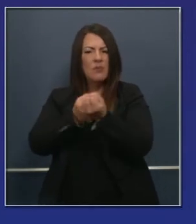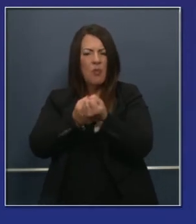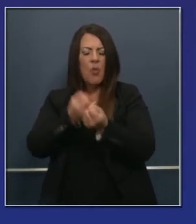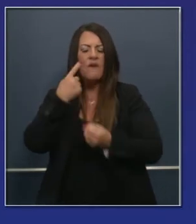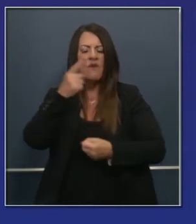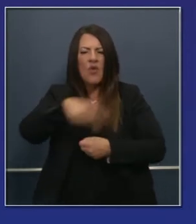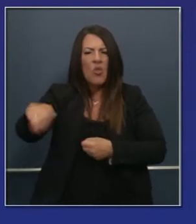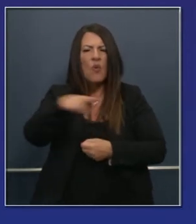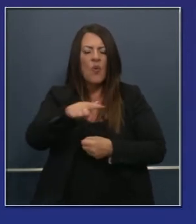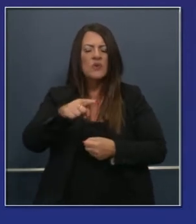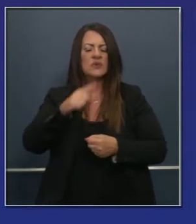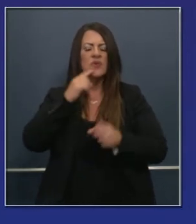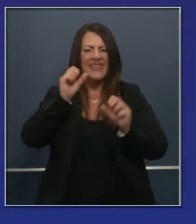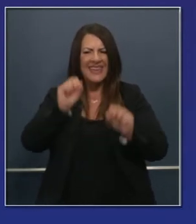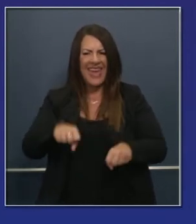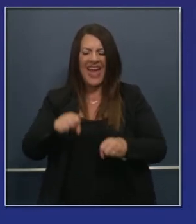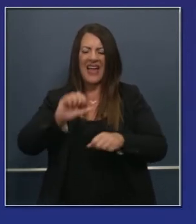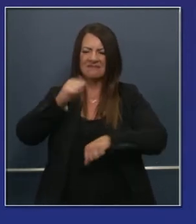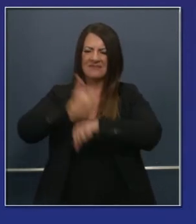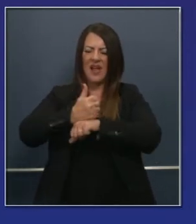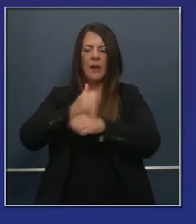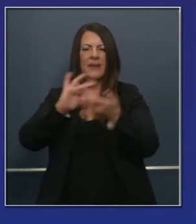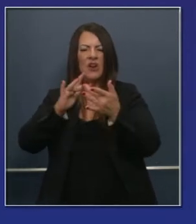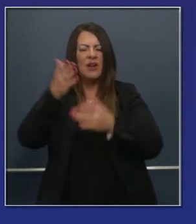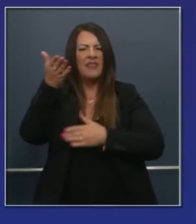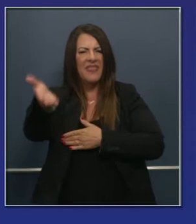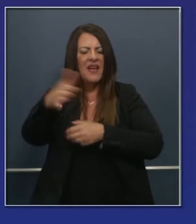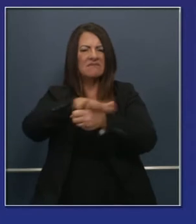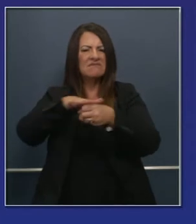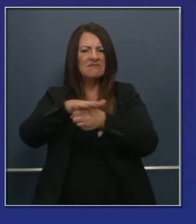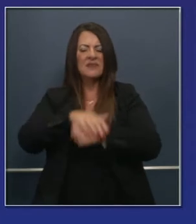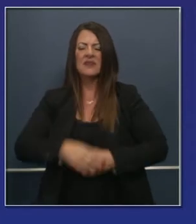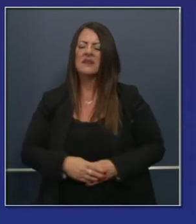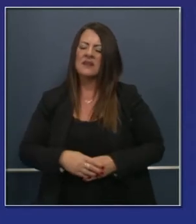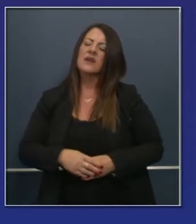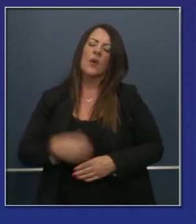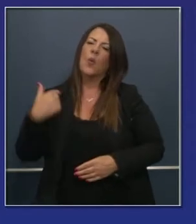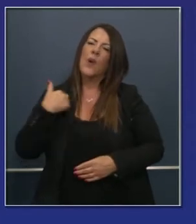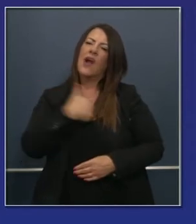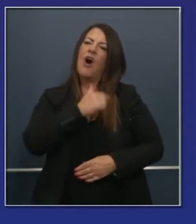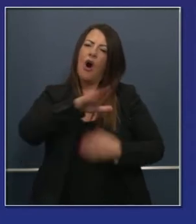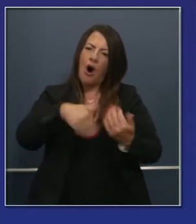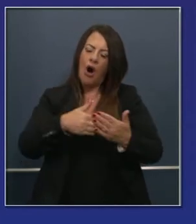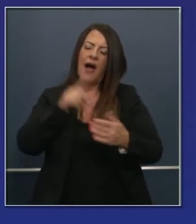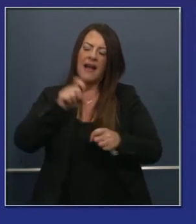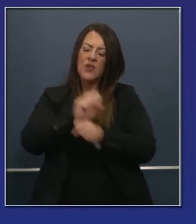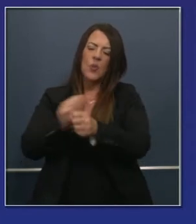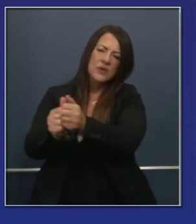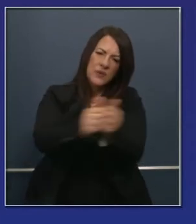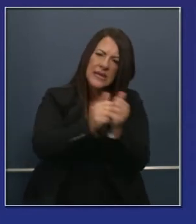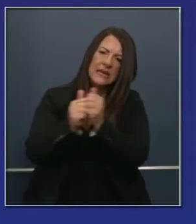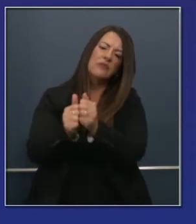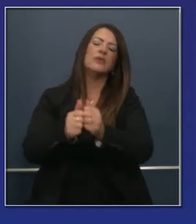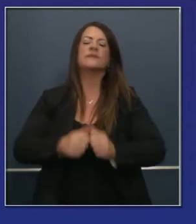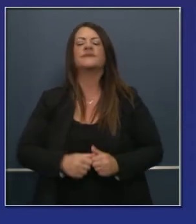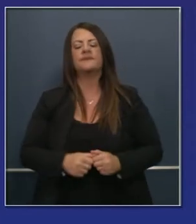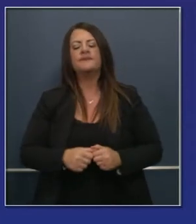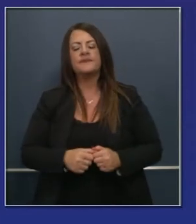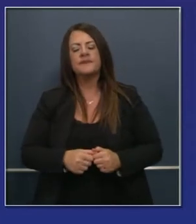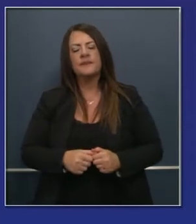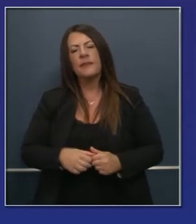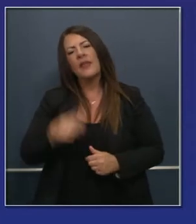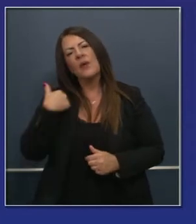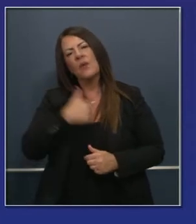infraestructura, recursos también. Y pues todo eso es donde estamos. Y me gusta